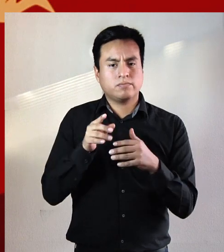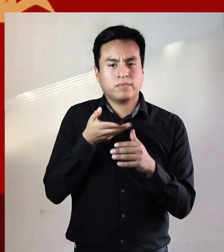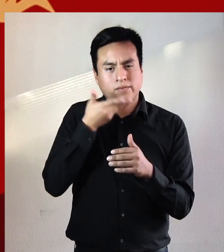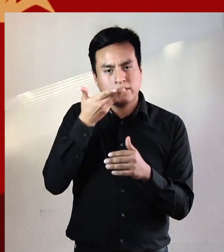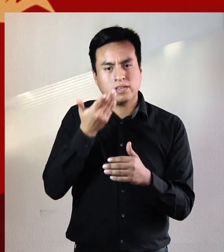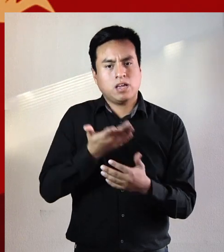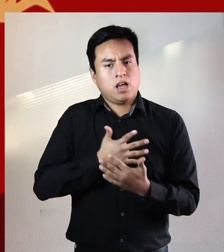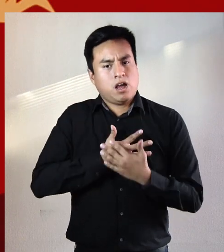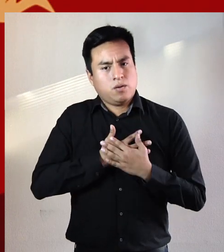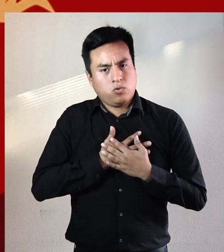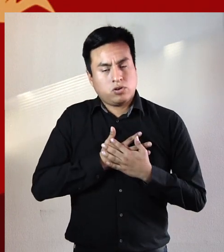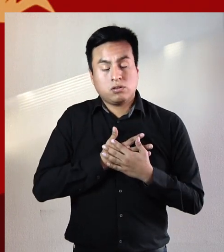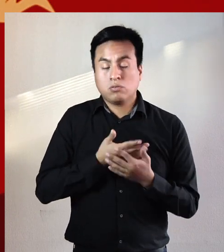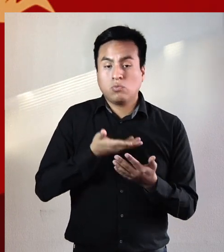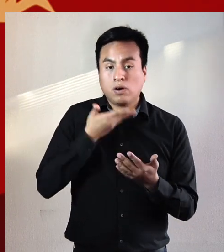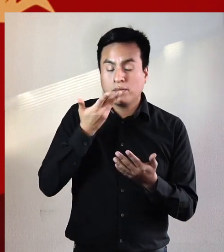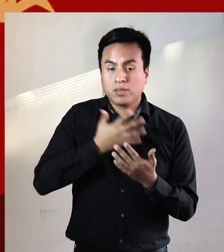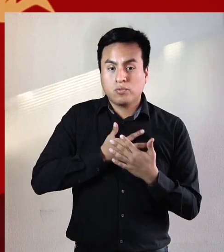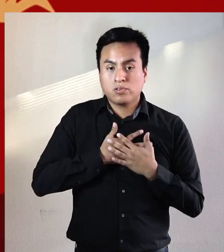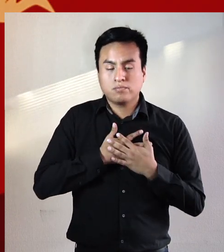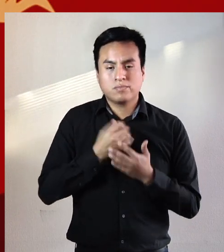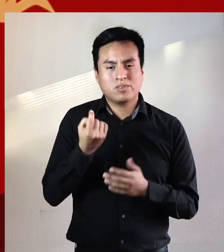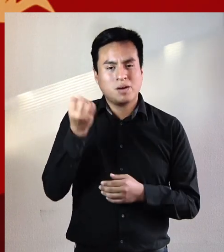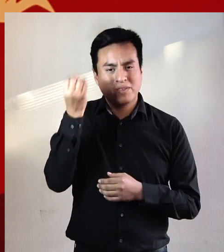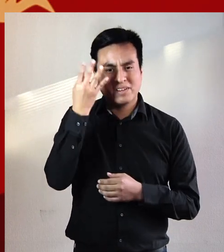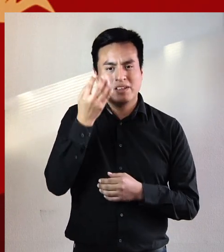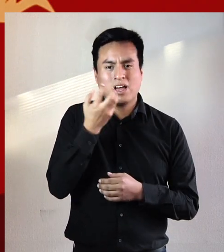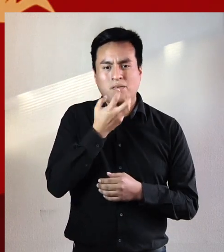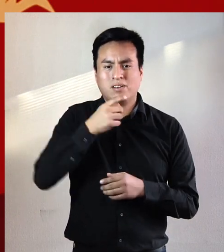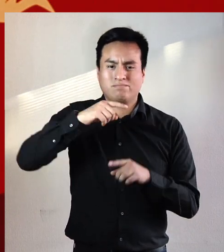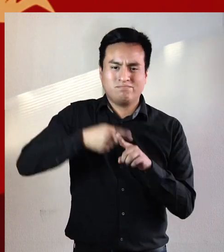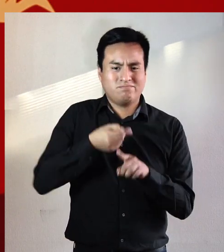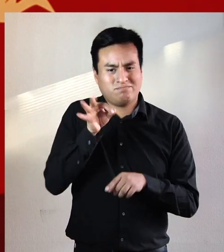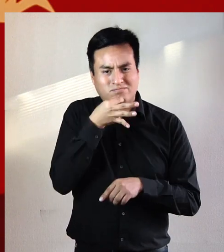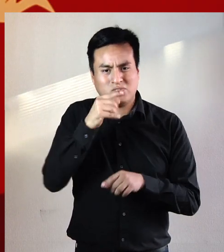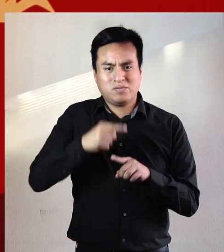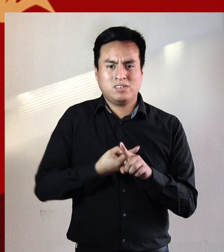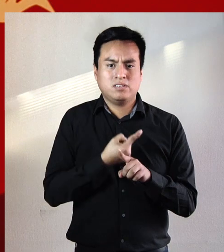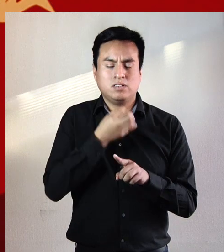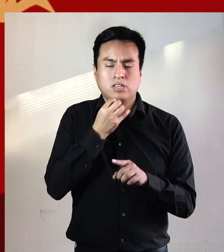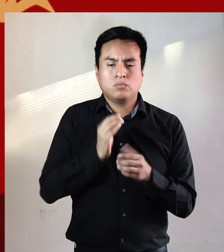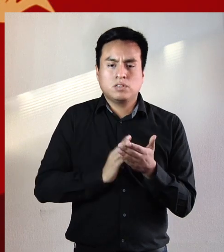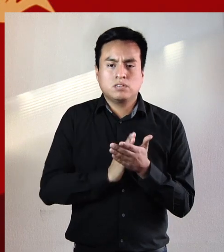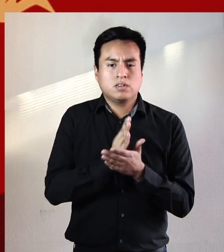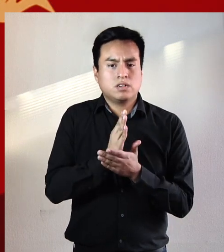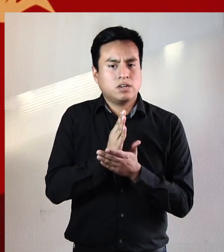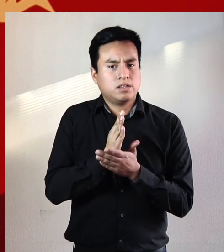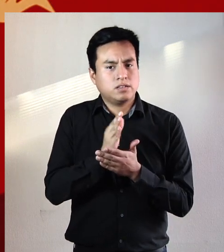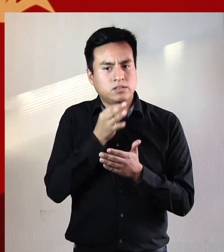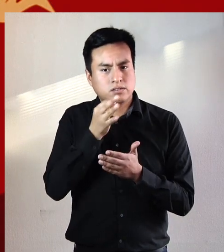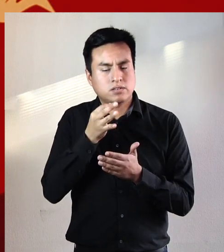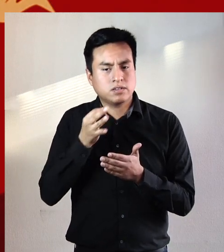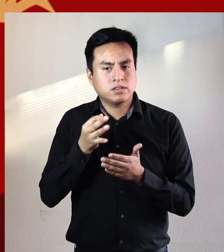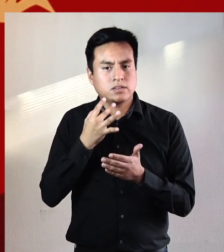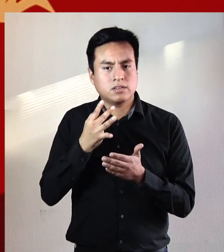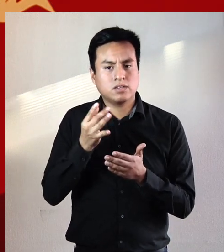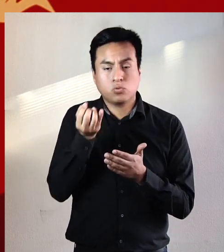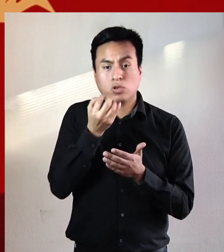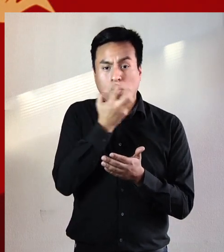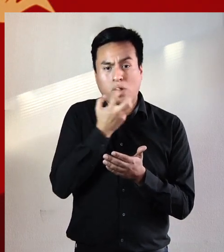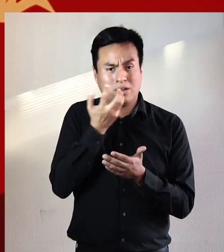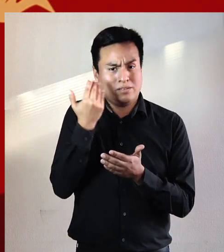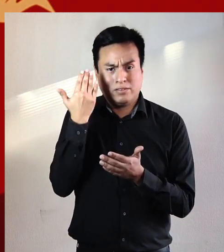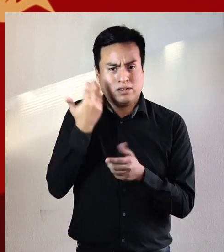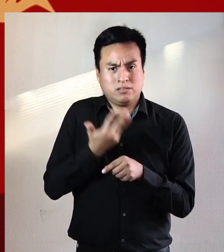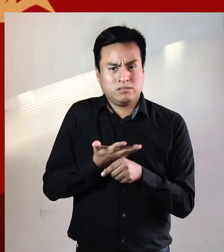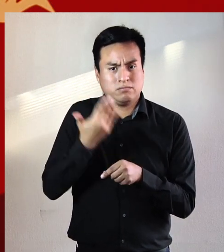violento había que hablar de amor pero para hablar de amor había que aprender a hablar de nuevo comenzar desde cada letra porque